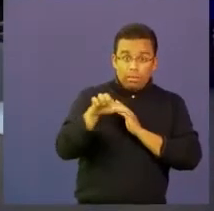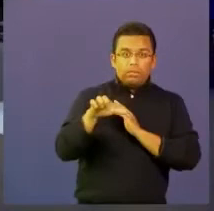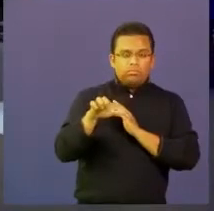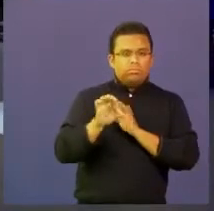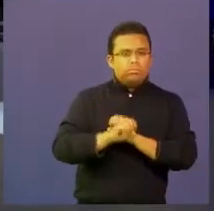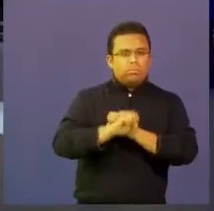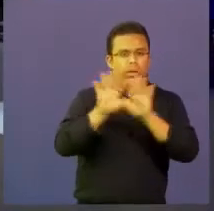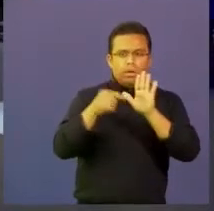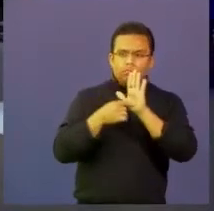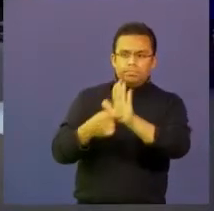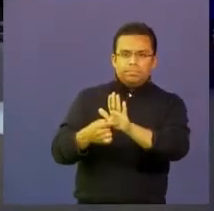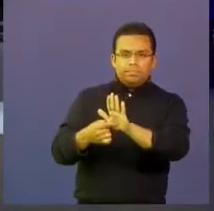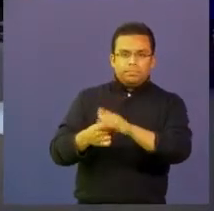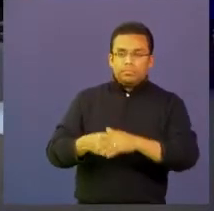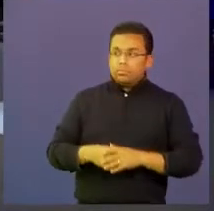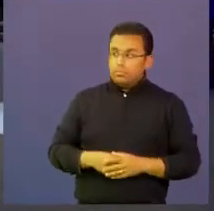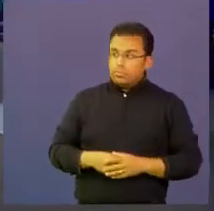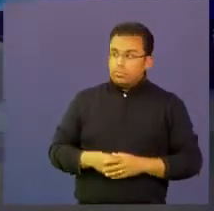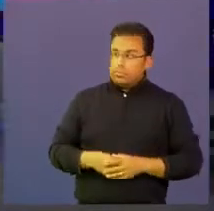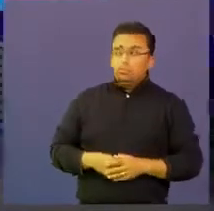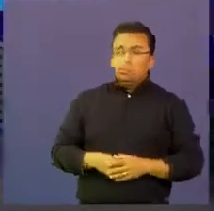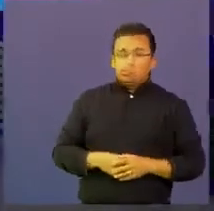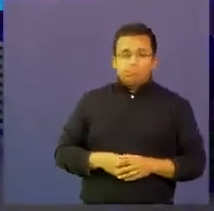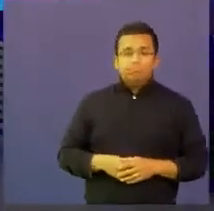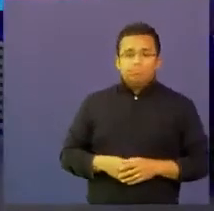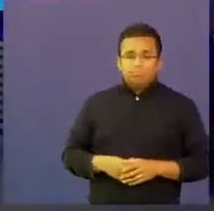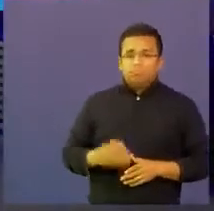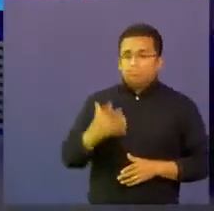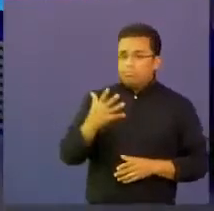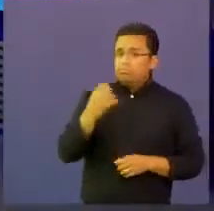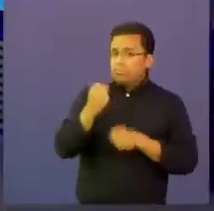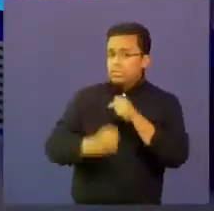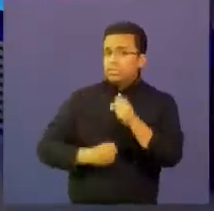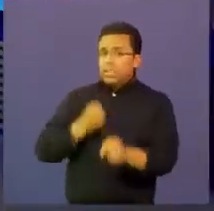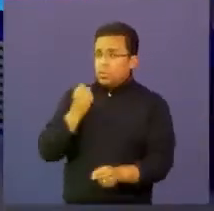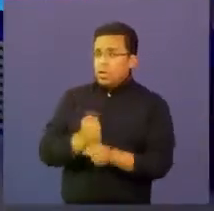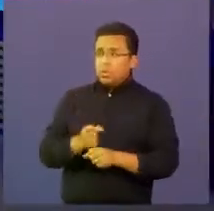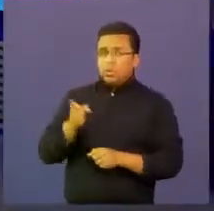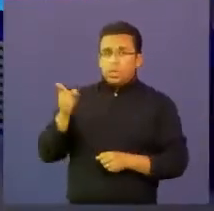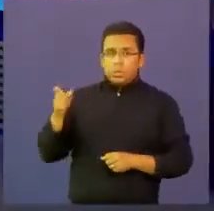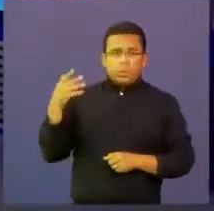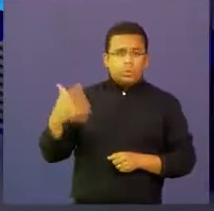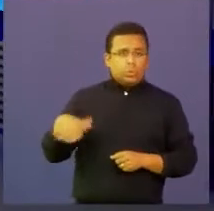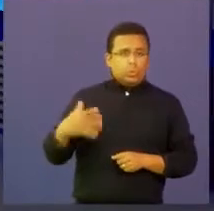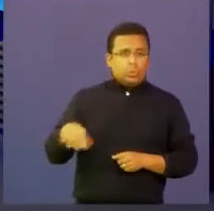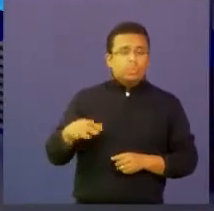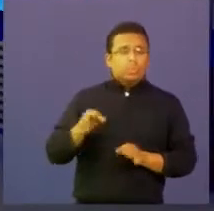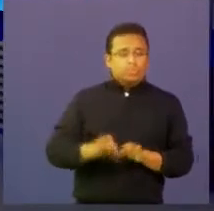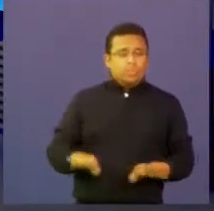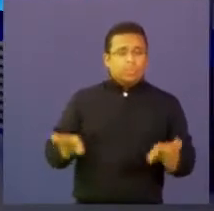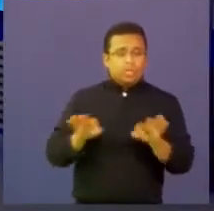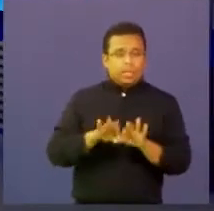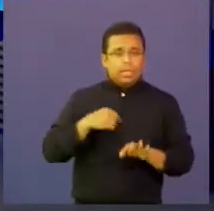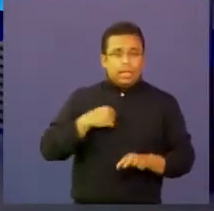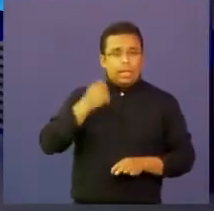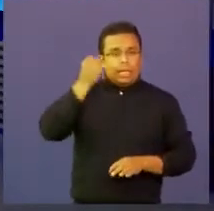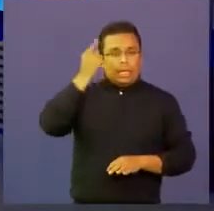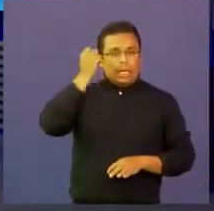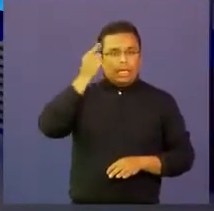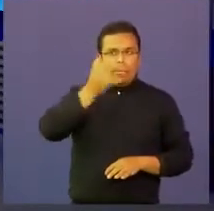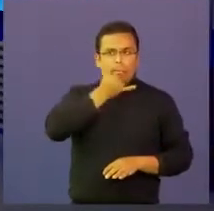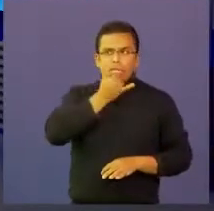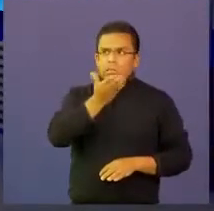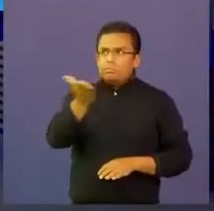claro y en 5 años eso va a ser un fundamental en los currículos empezar a entender qué es lo que está